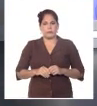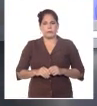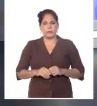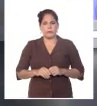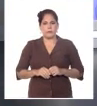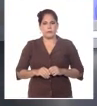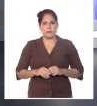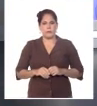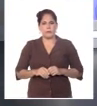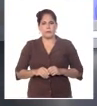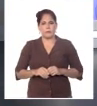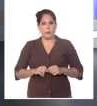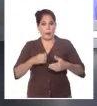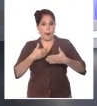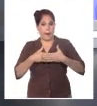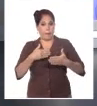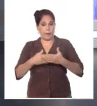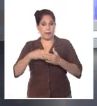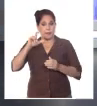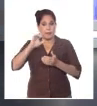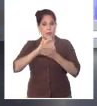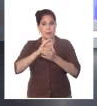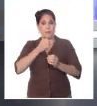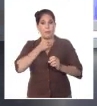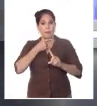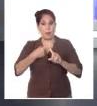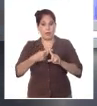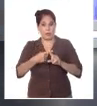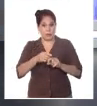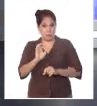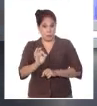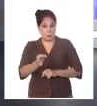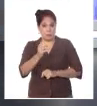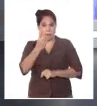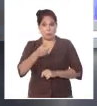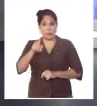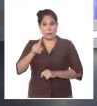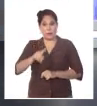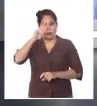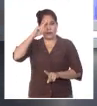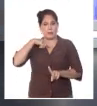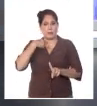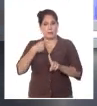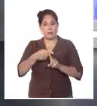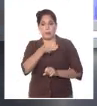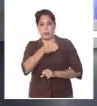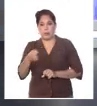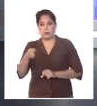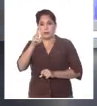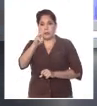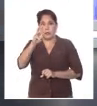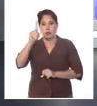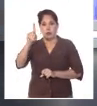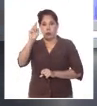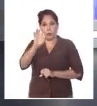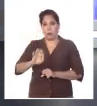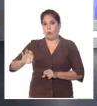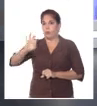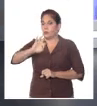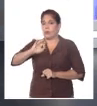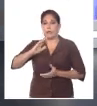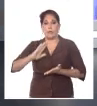La Corporación Cimex informó que a partir del 1 de septiembre y hasta el 31 de octubre, se eliminará